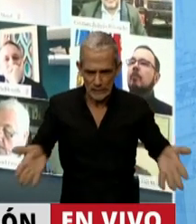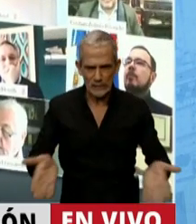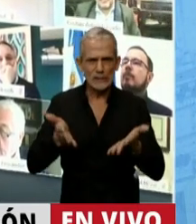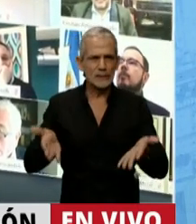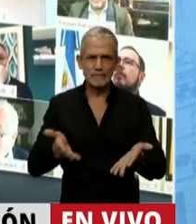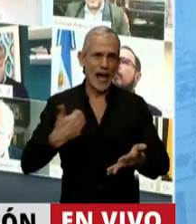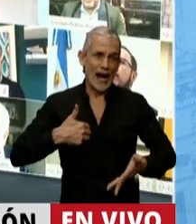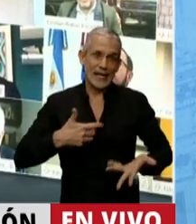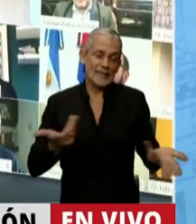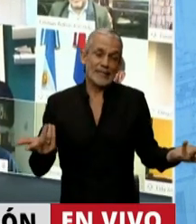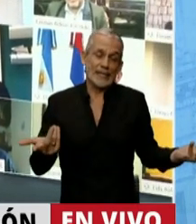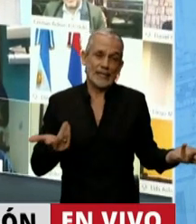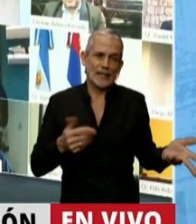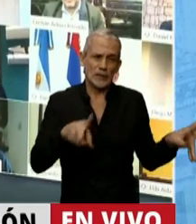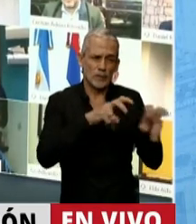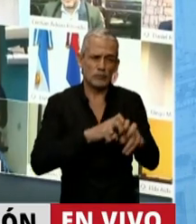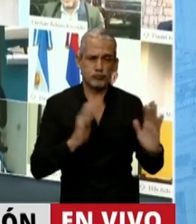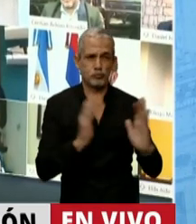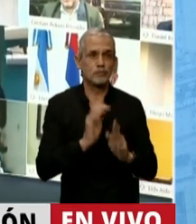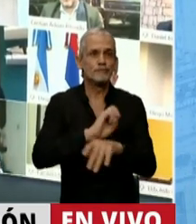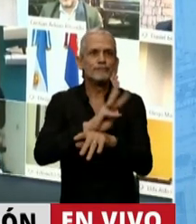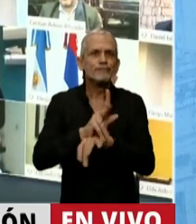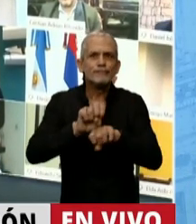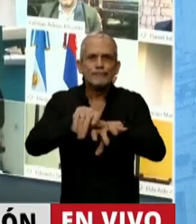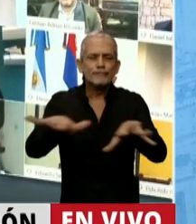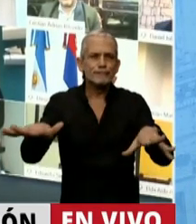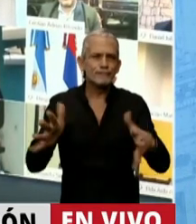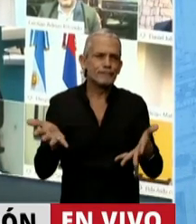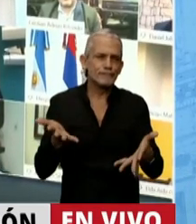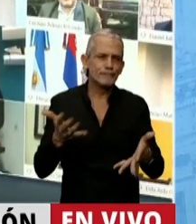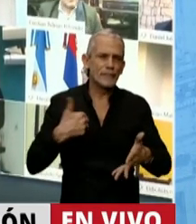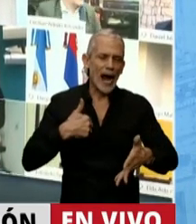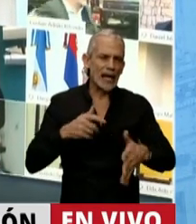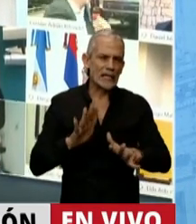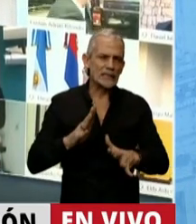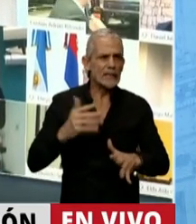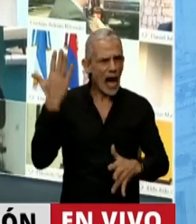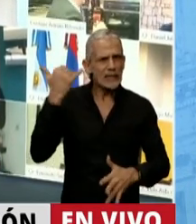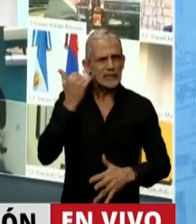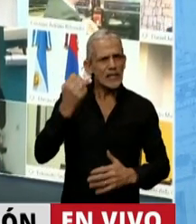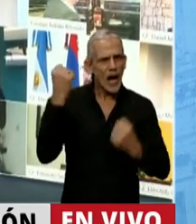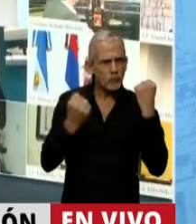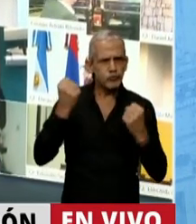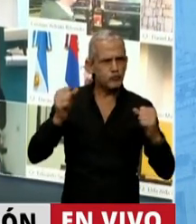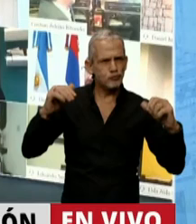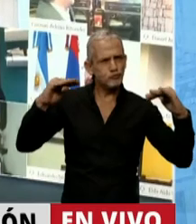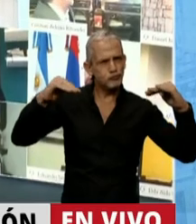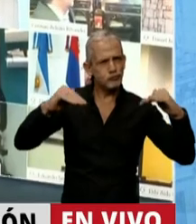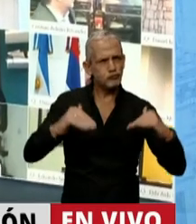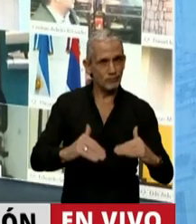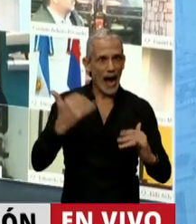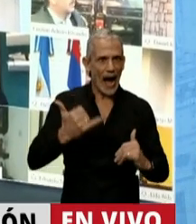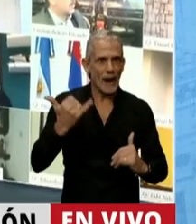es compleja, la pandemia se vino a instalar en un país que ya tenía una crisis profunda, que ya tenía